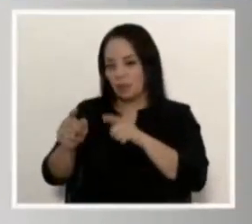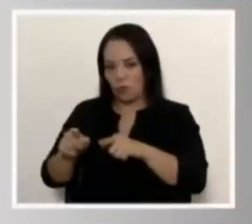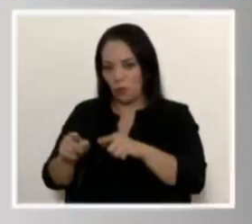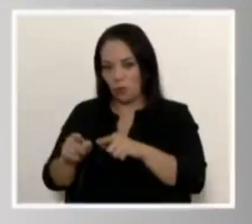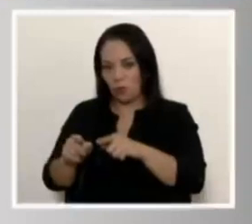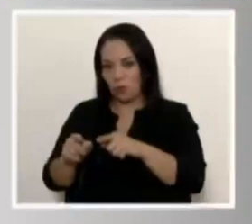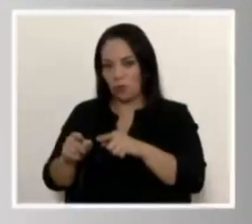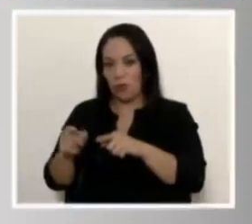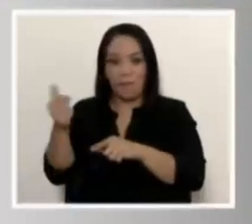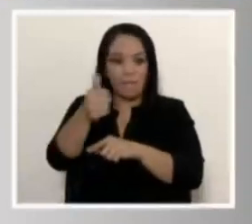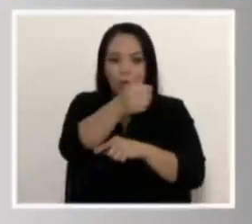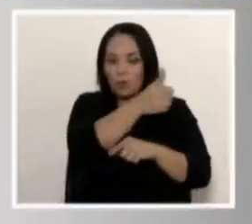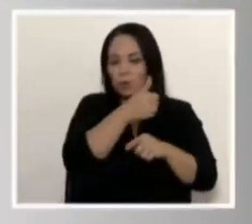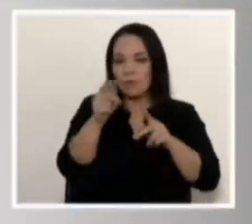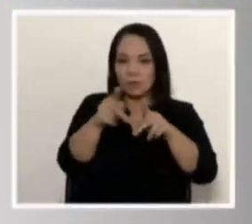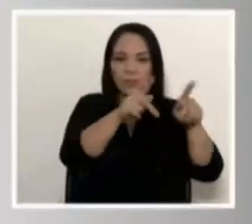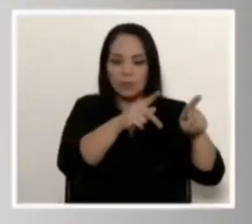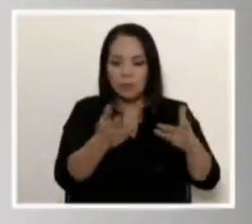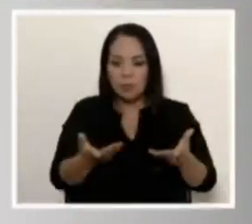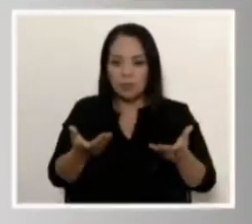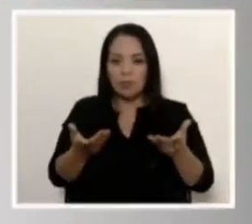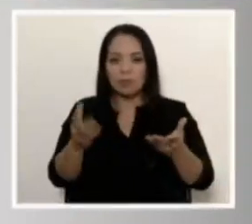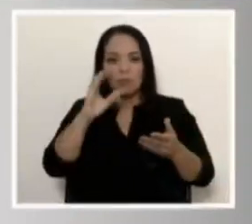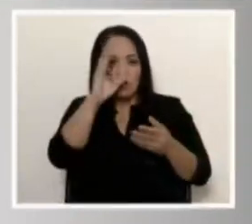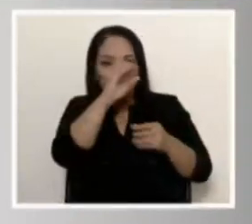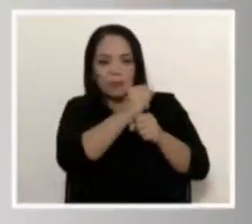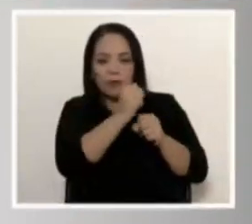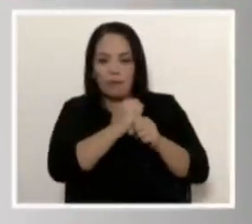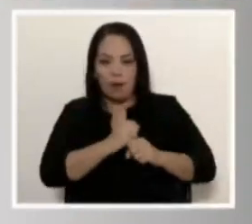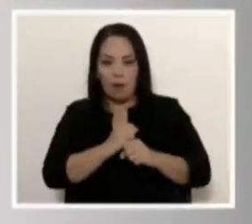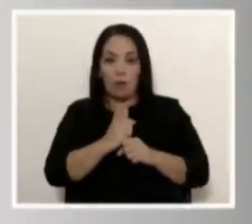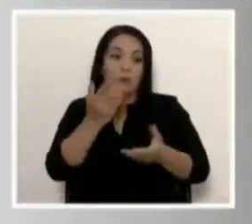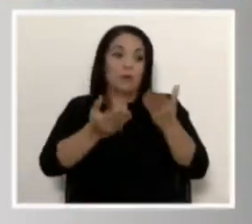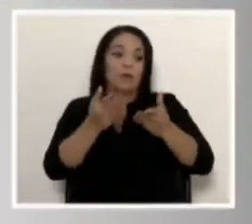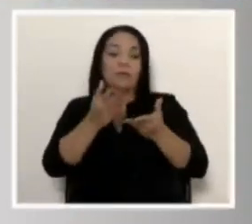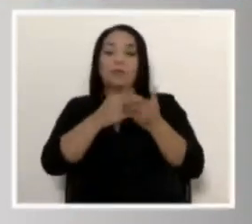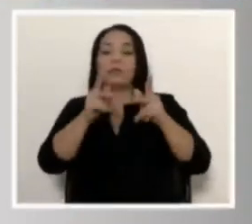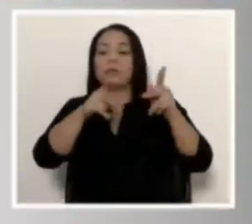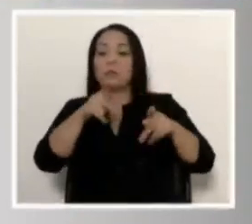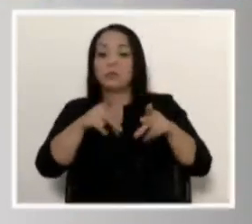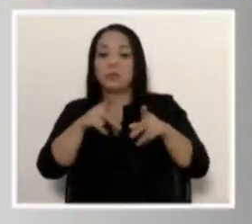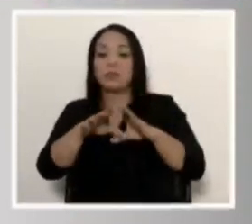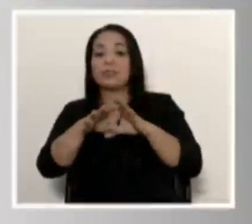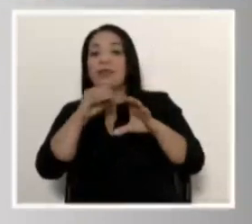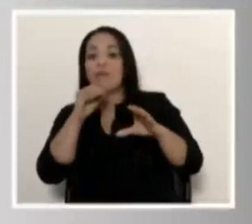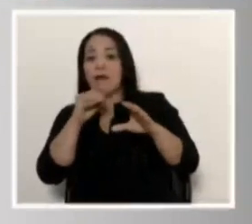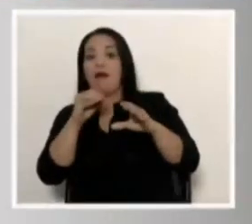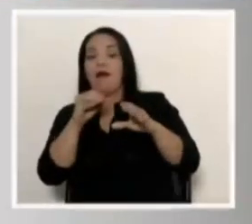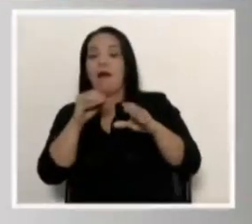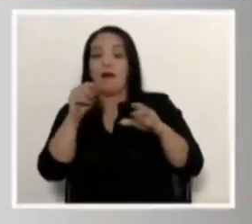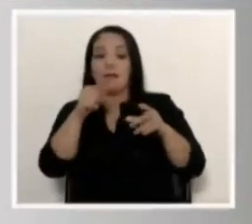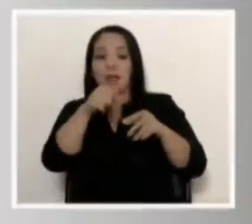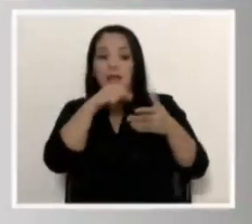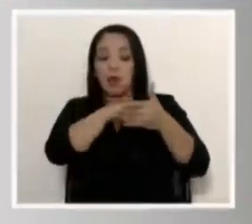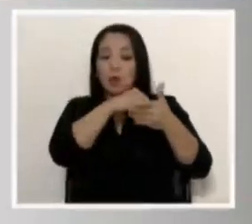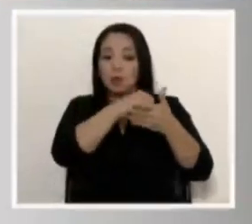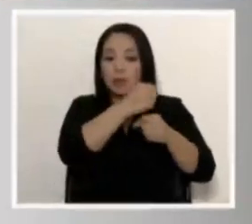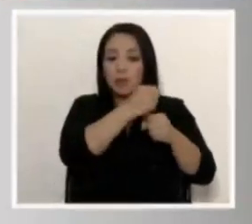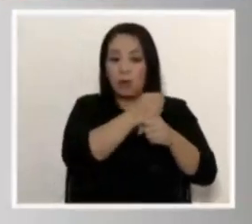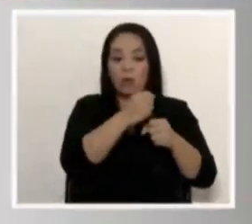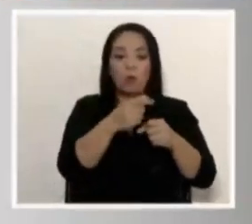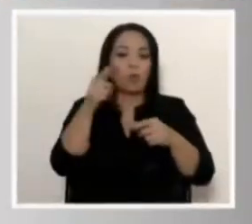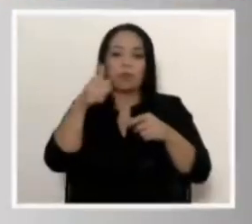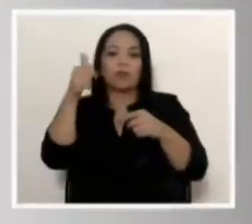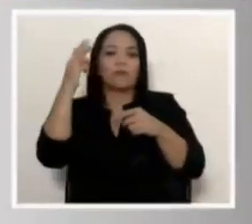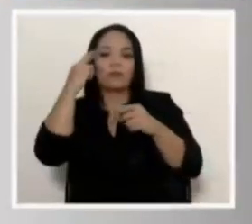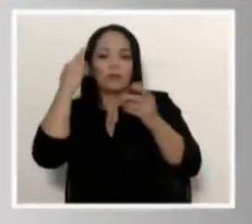El resto sale de la fuerza de trabajo por otras razones completamente. El restante 99% está fuera de la fuerza de